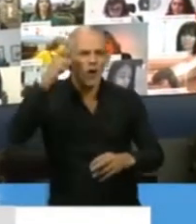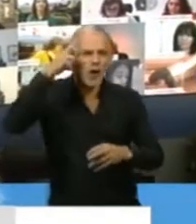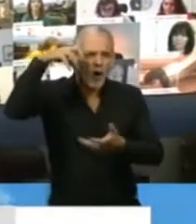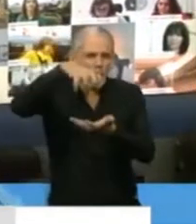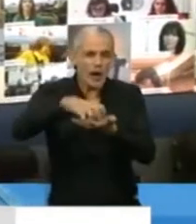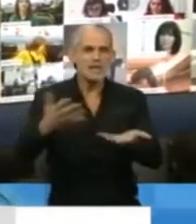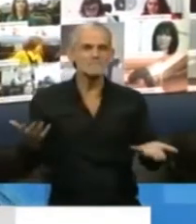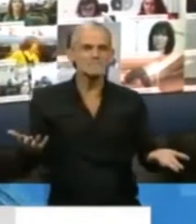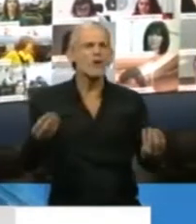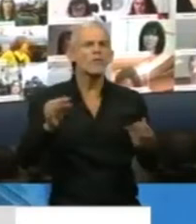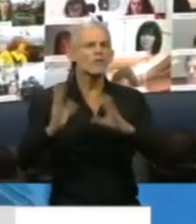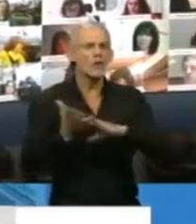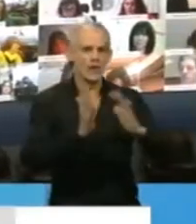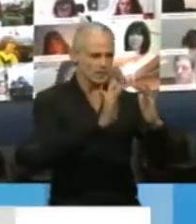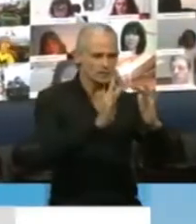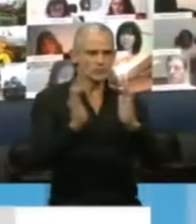de manera telemática.